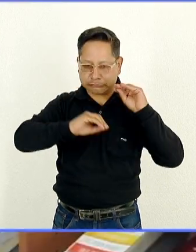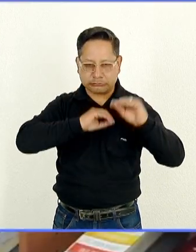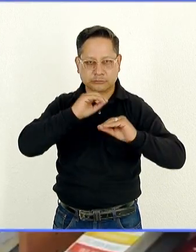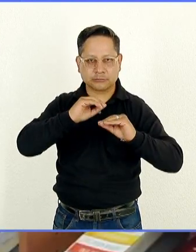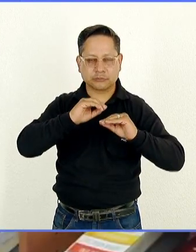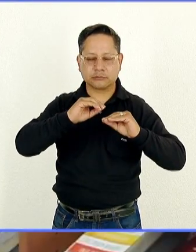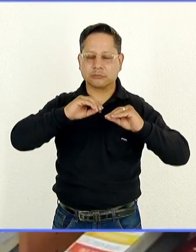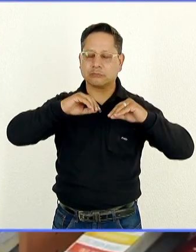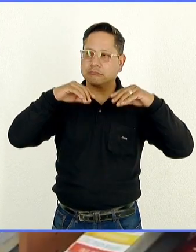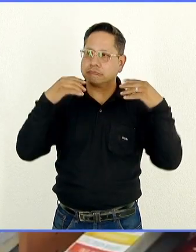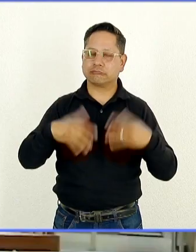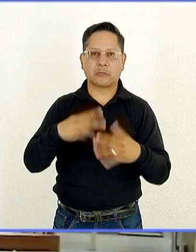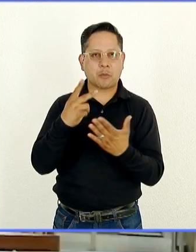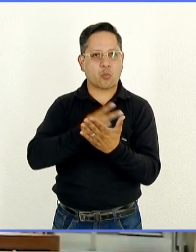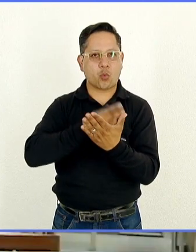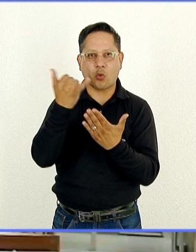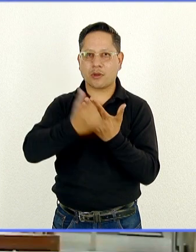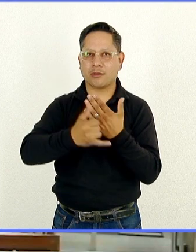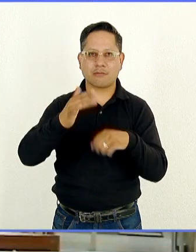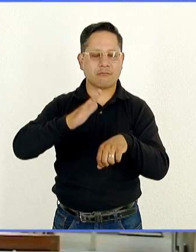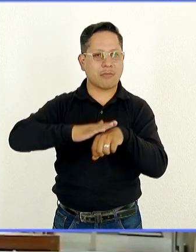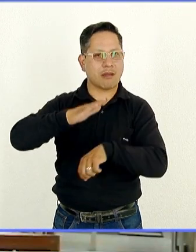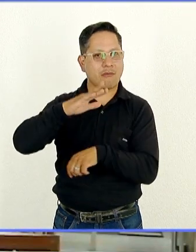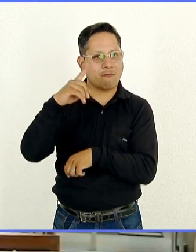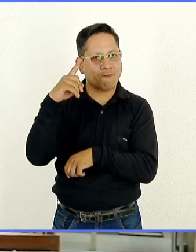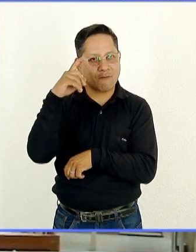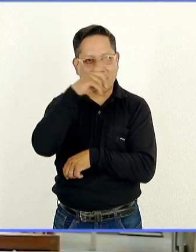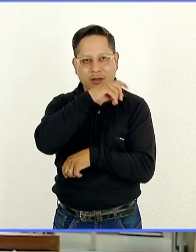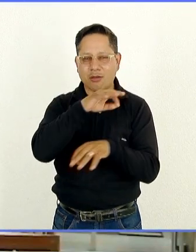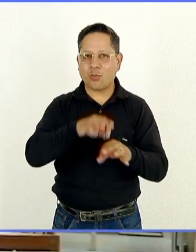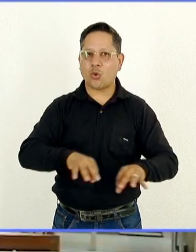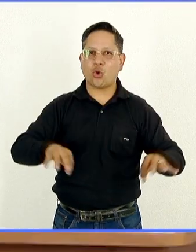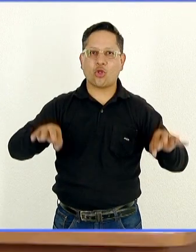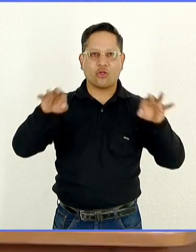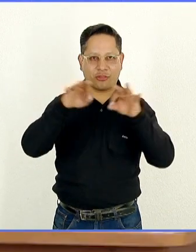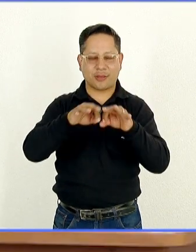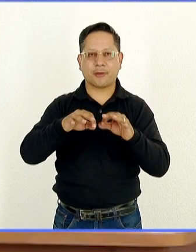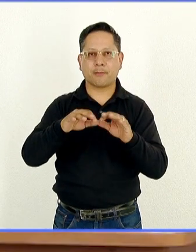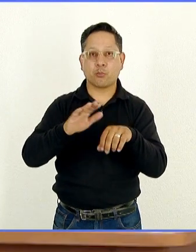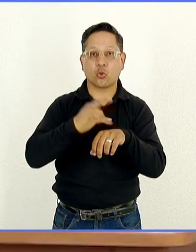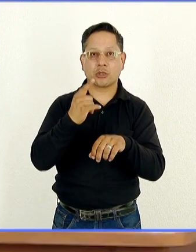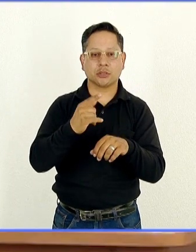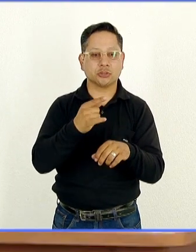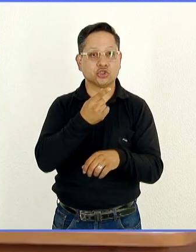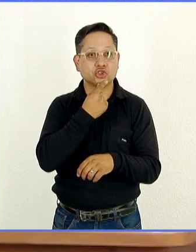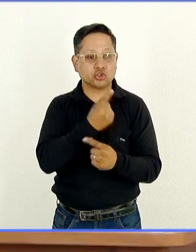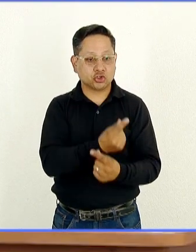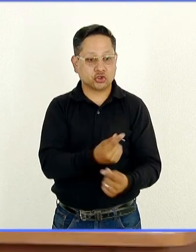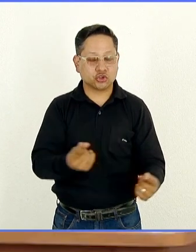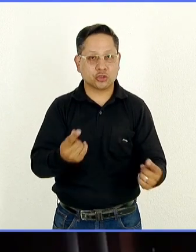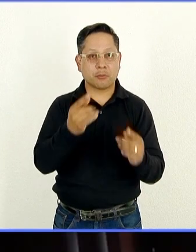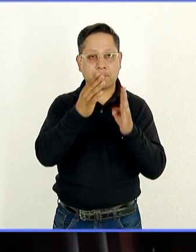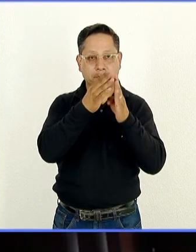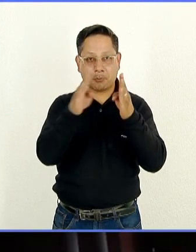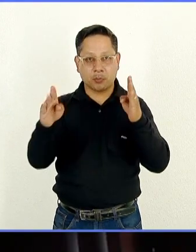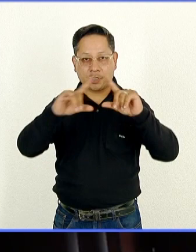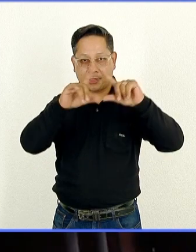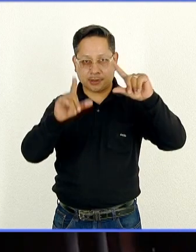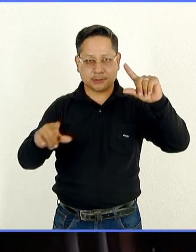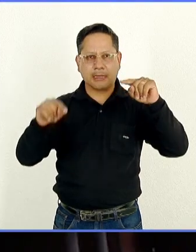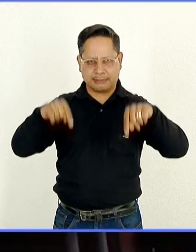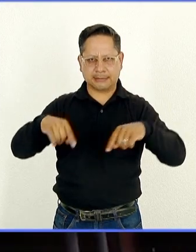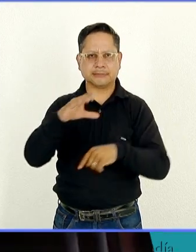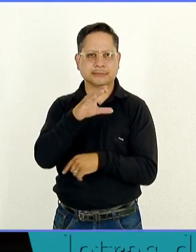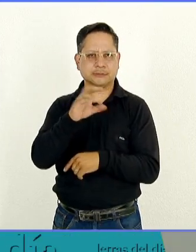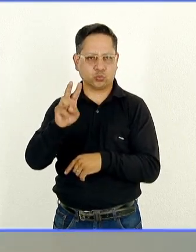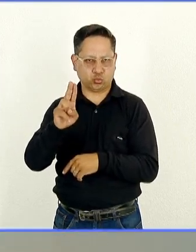tengo duda que este es uno de los proyectos editoriales más fuertes que ha tenido México en materia de literatura para niños. En la Biblioteca Nacional de México,